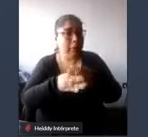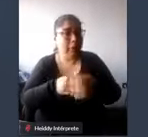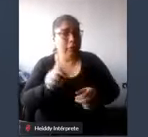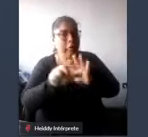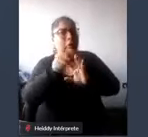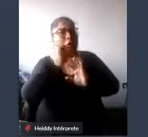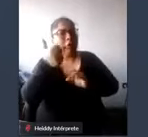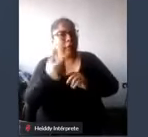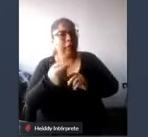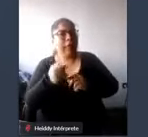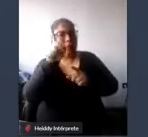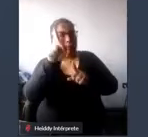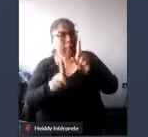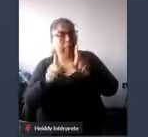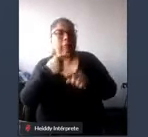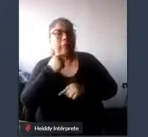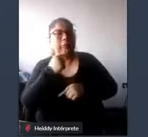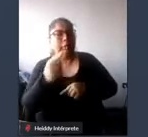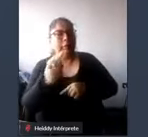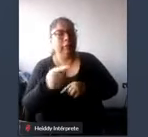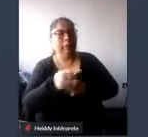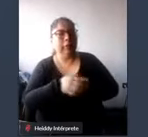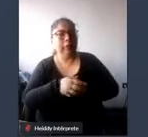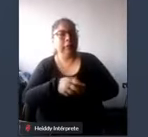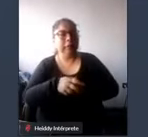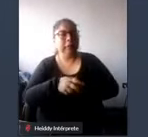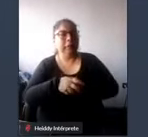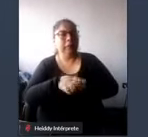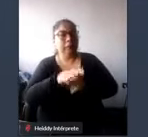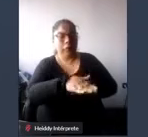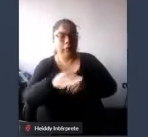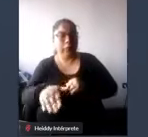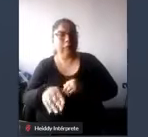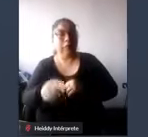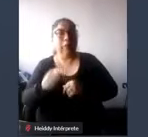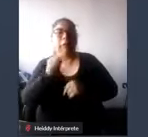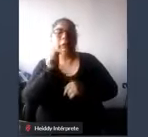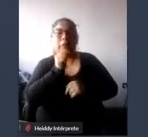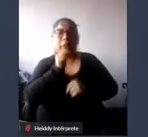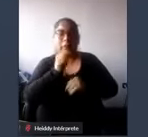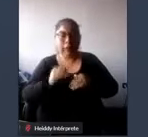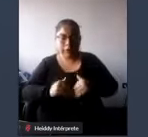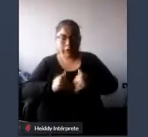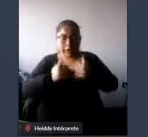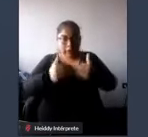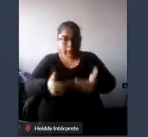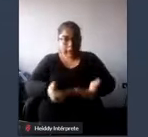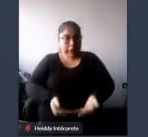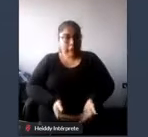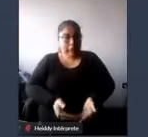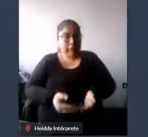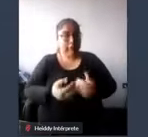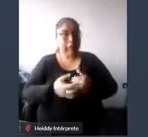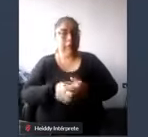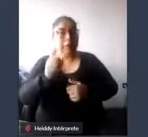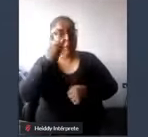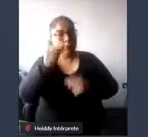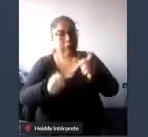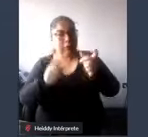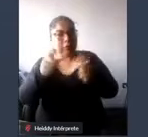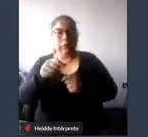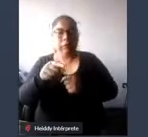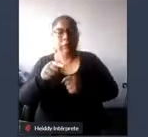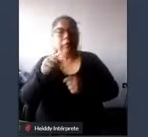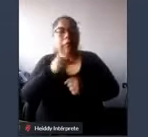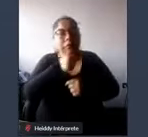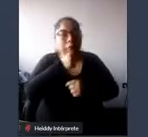necesitan como hace un momento lo señalé los niños las mujeres en periodo de gestación personas convalescientes